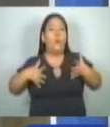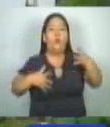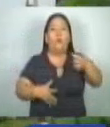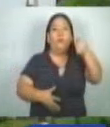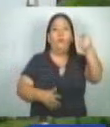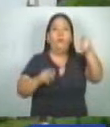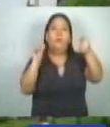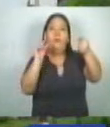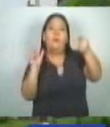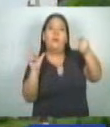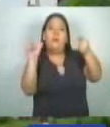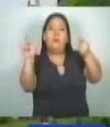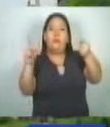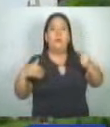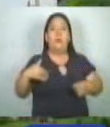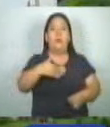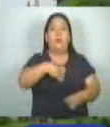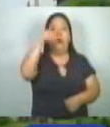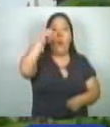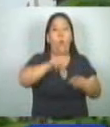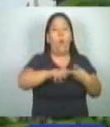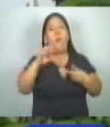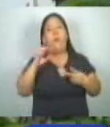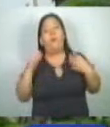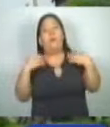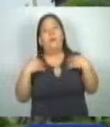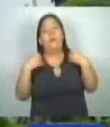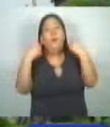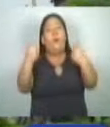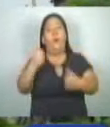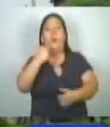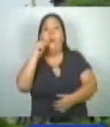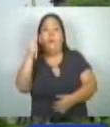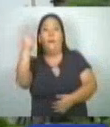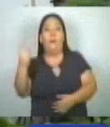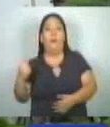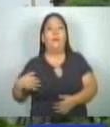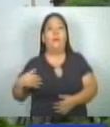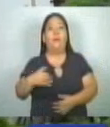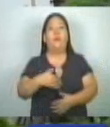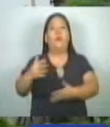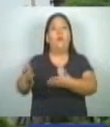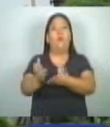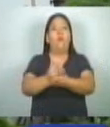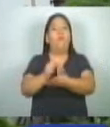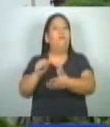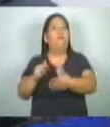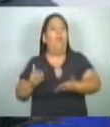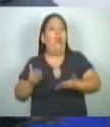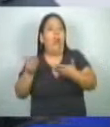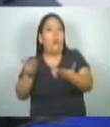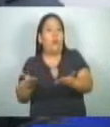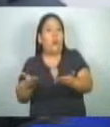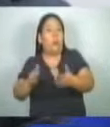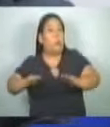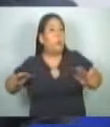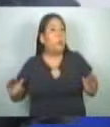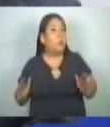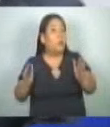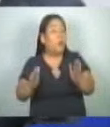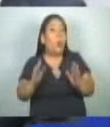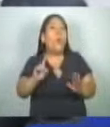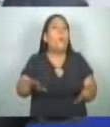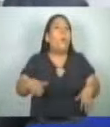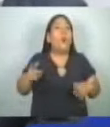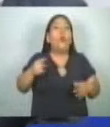escalafones de salud y de educación. De acuerdo con el ministro de Hacienda, Gerson Posada, este beneficio no funciona como incentivo porque